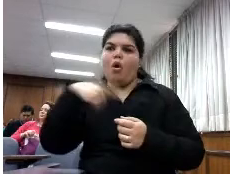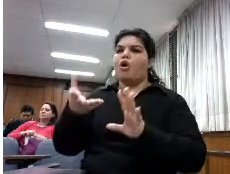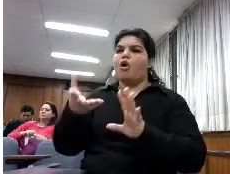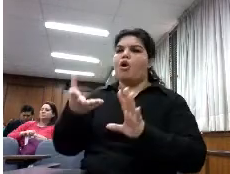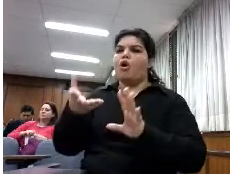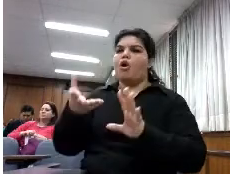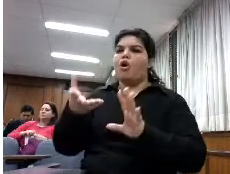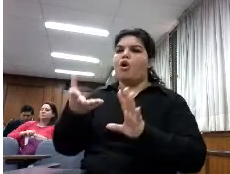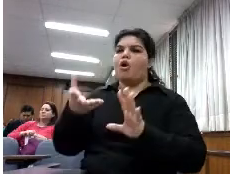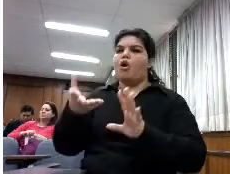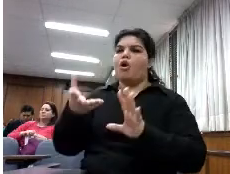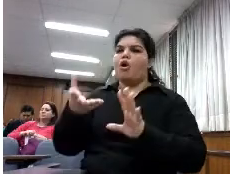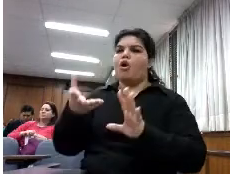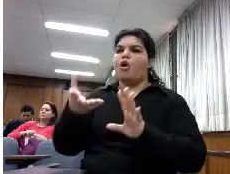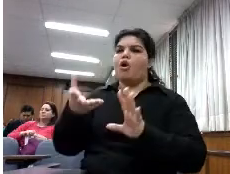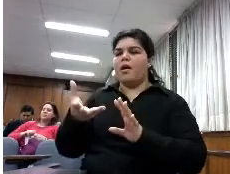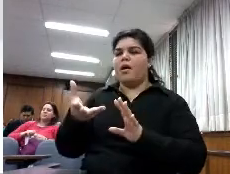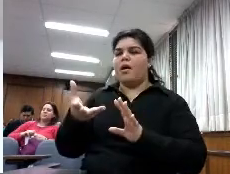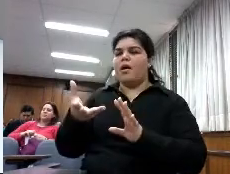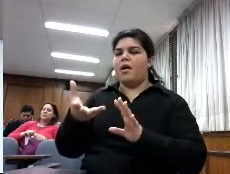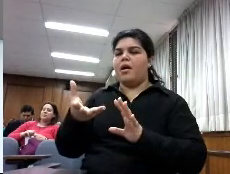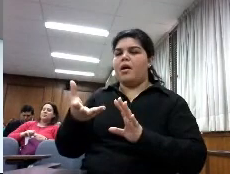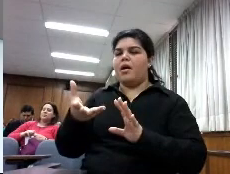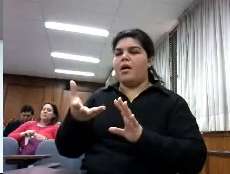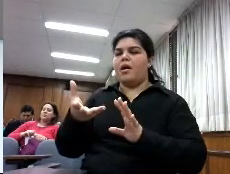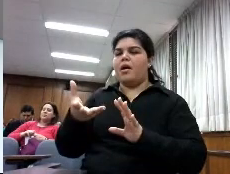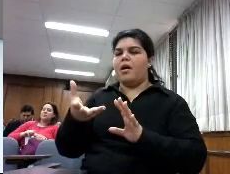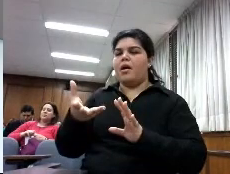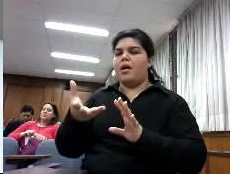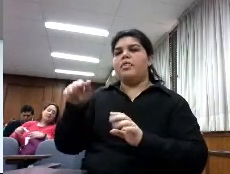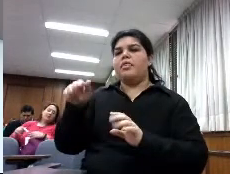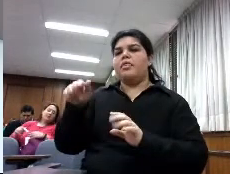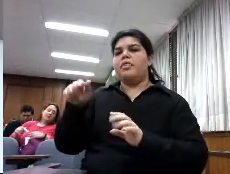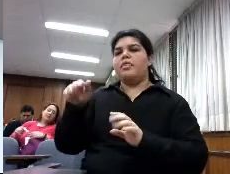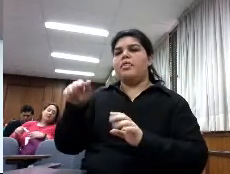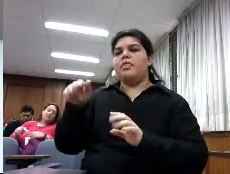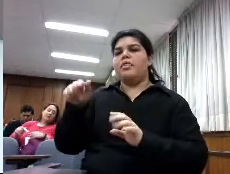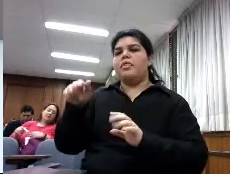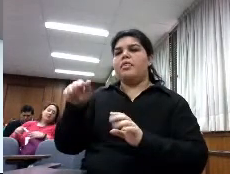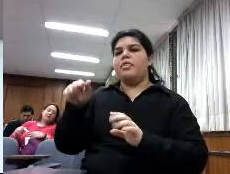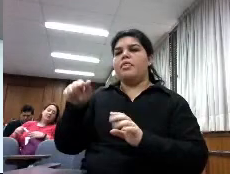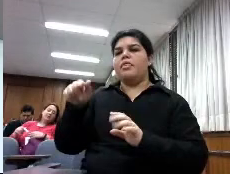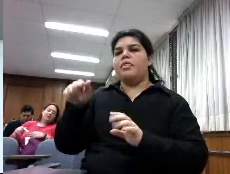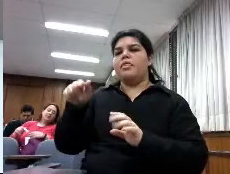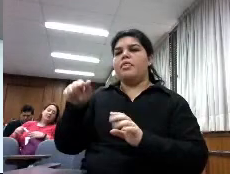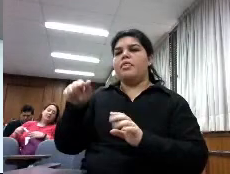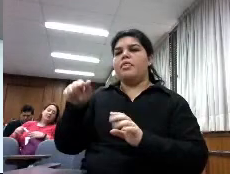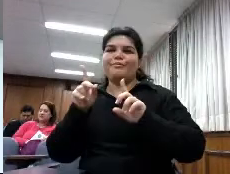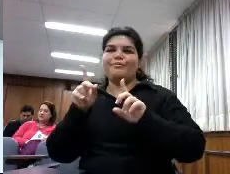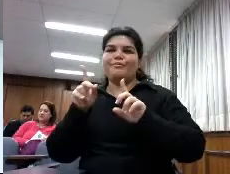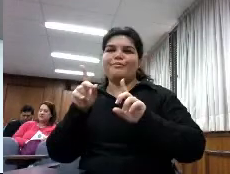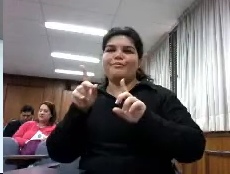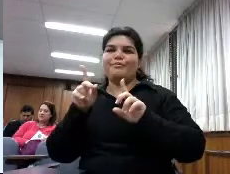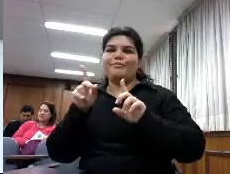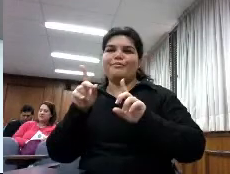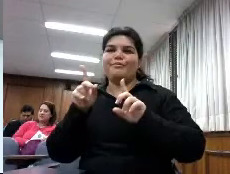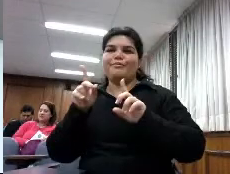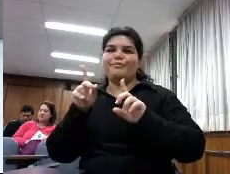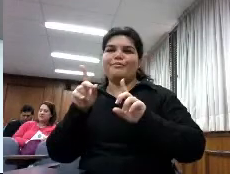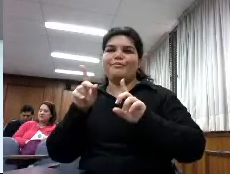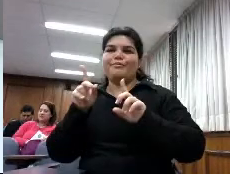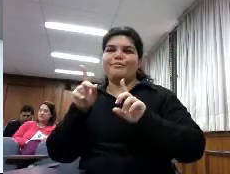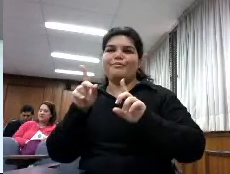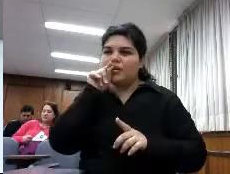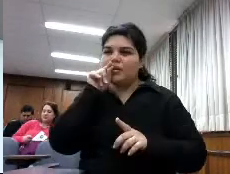Twitter pero sin embargo cuando nosotros les preguntábamos que si conocían o